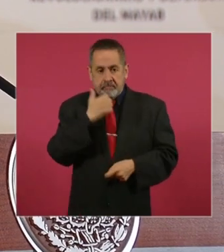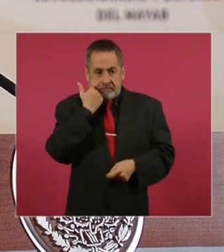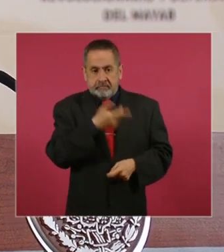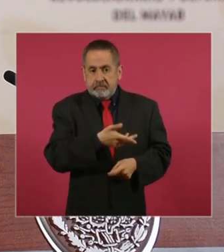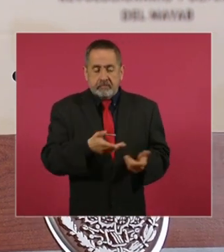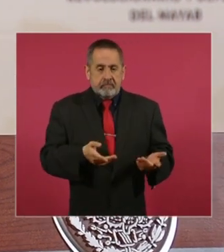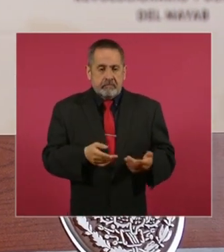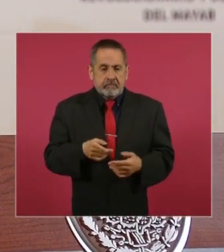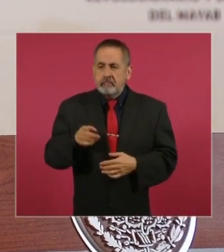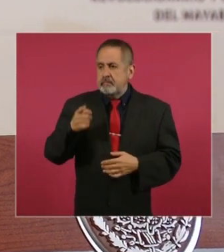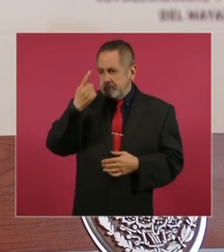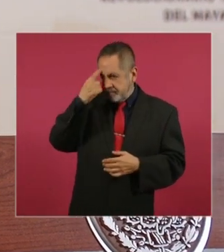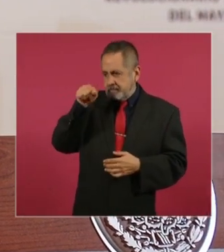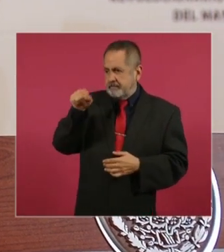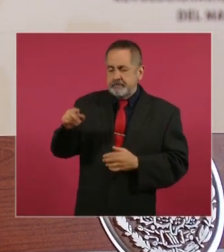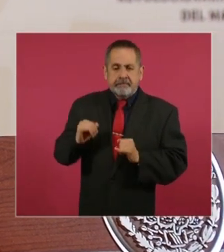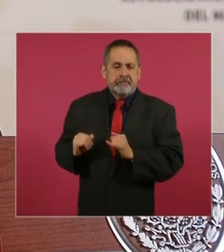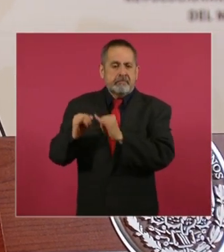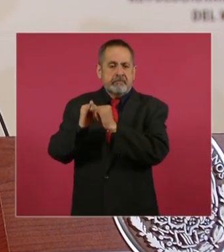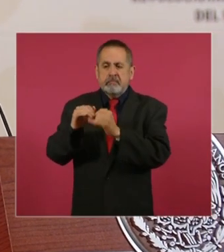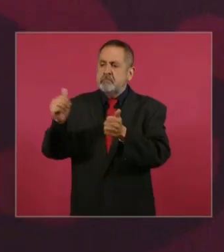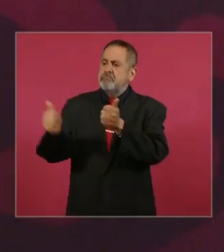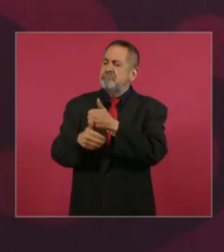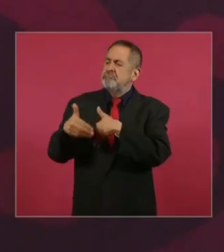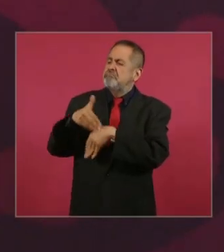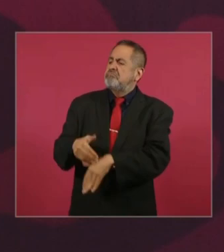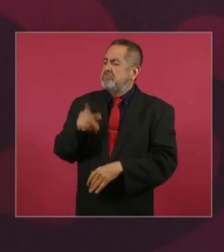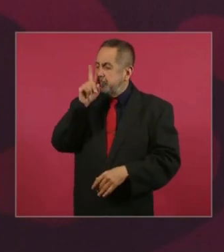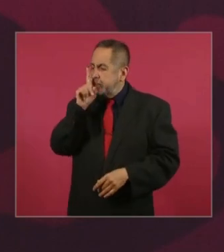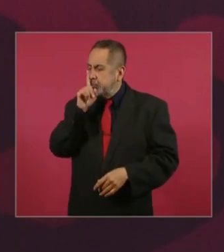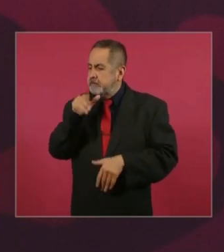una institución sometida.